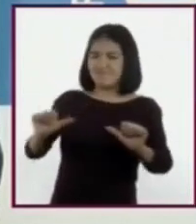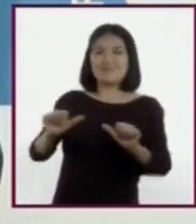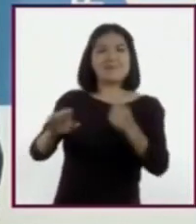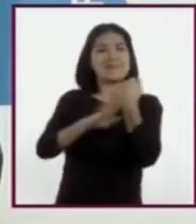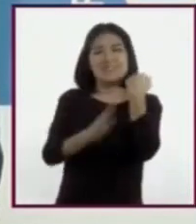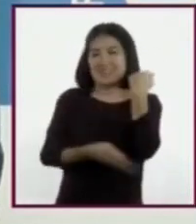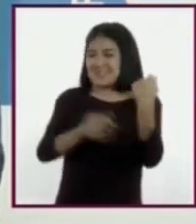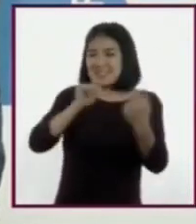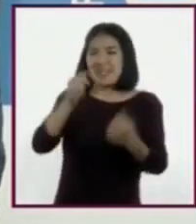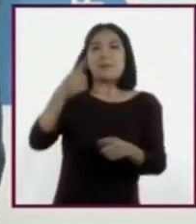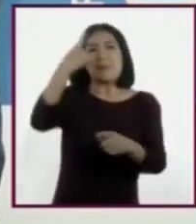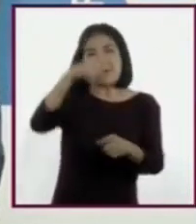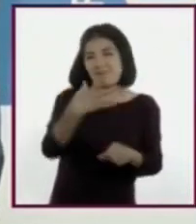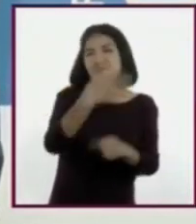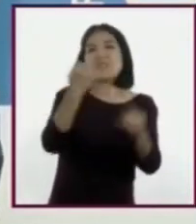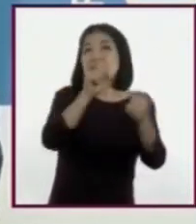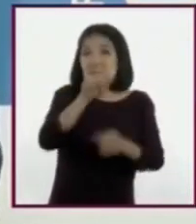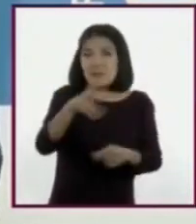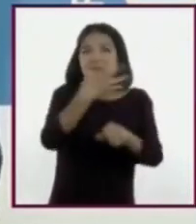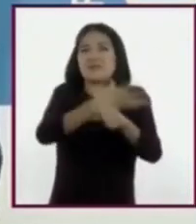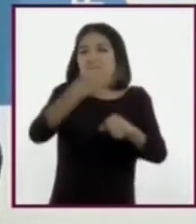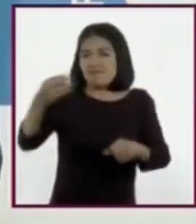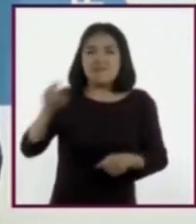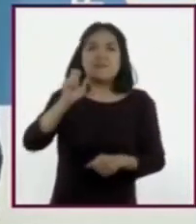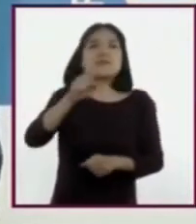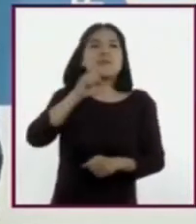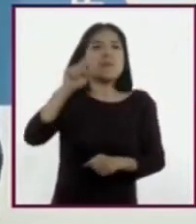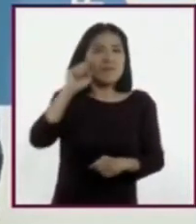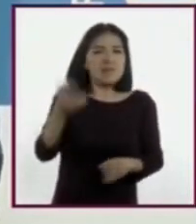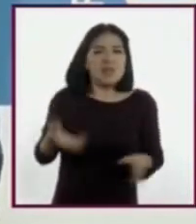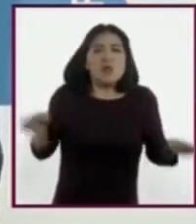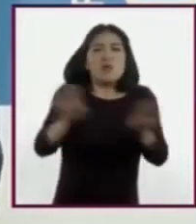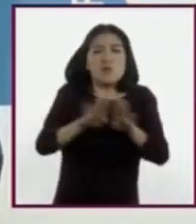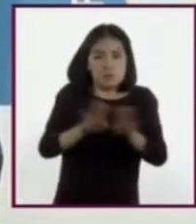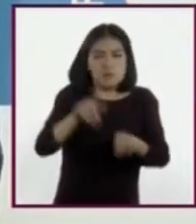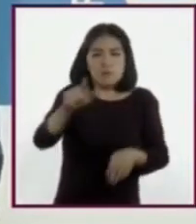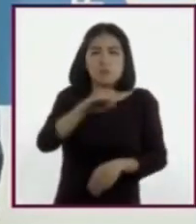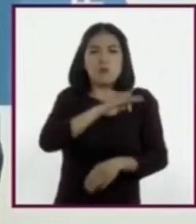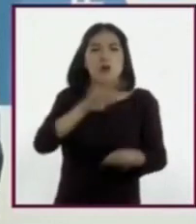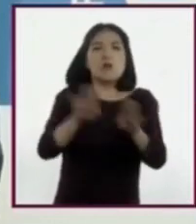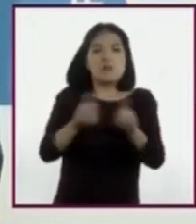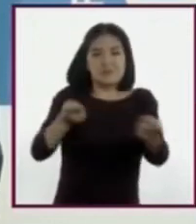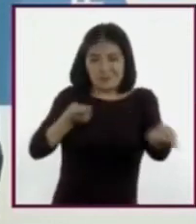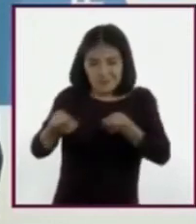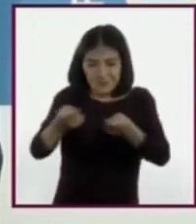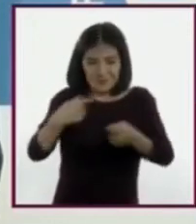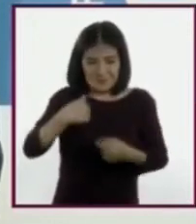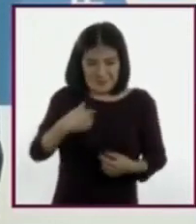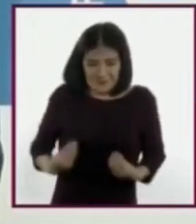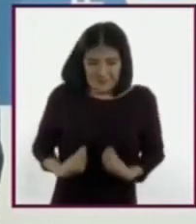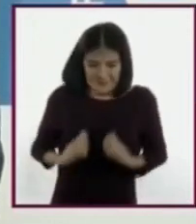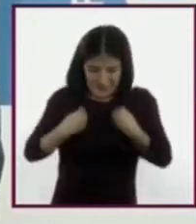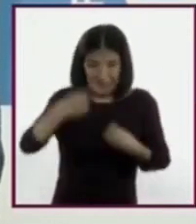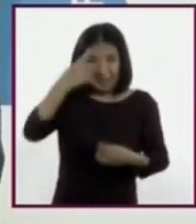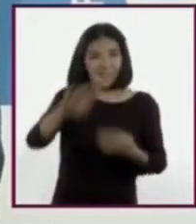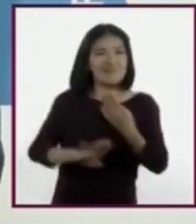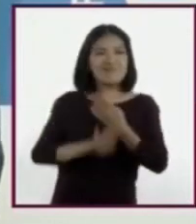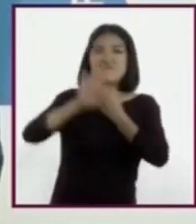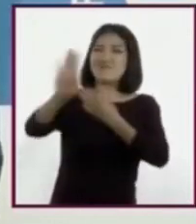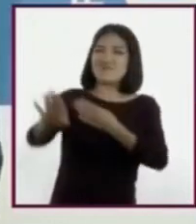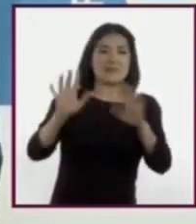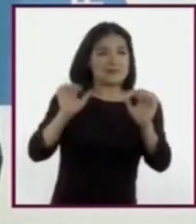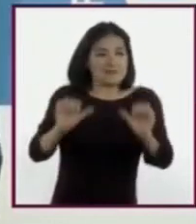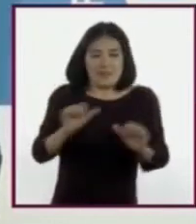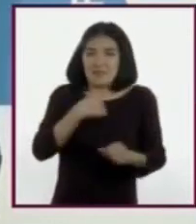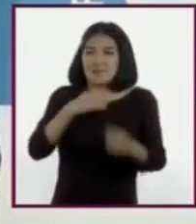adquisición de una infección por transmisión sexual? ¿Cómo podrían tomar el control de su situación y evitar que les pase?